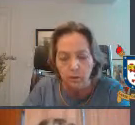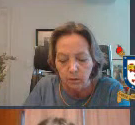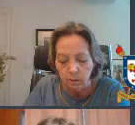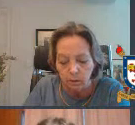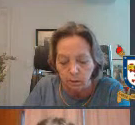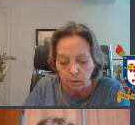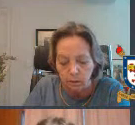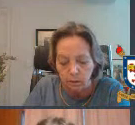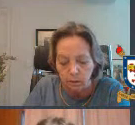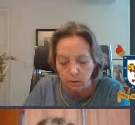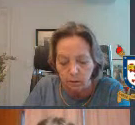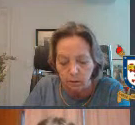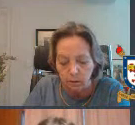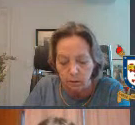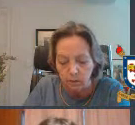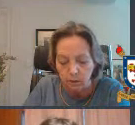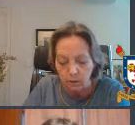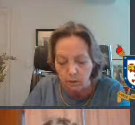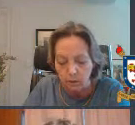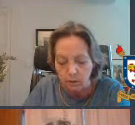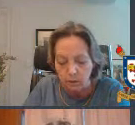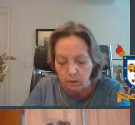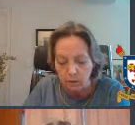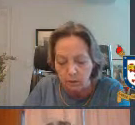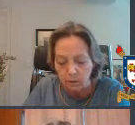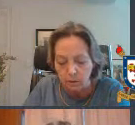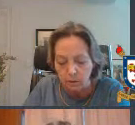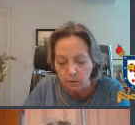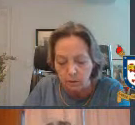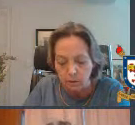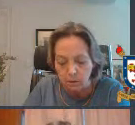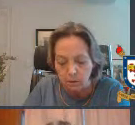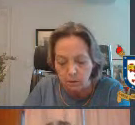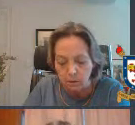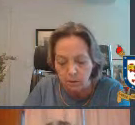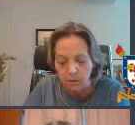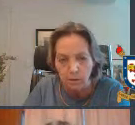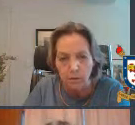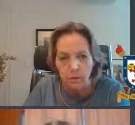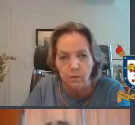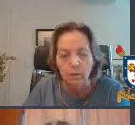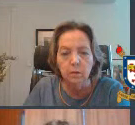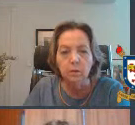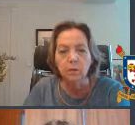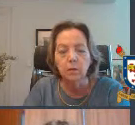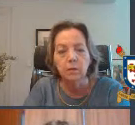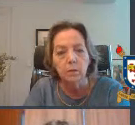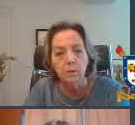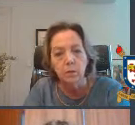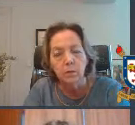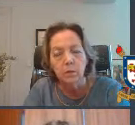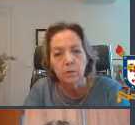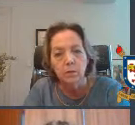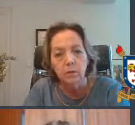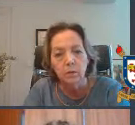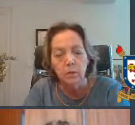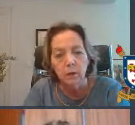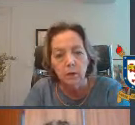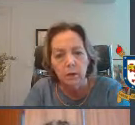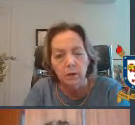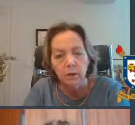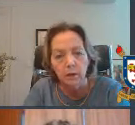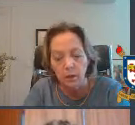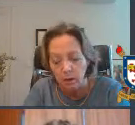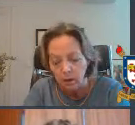Es una parte de la visión de nuestra universidad, que se representa a través de la docencia, investigación, vinculación con el medio, de